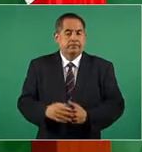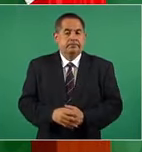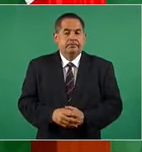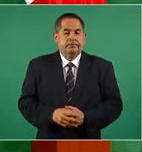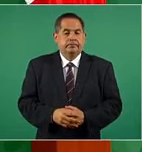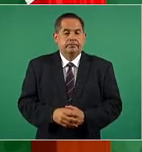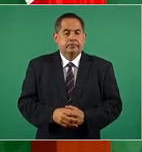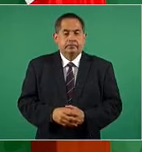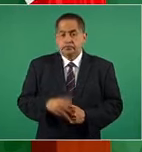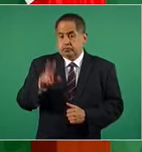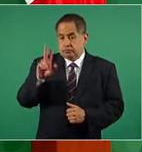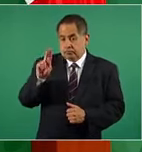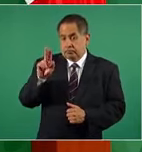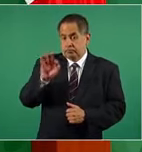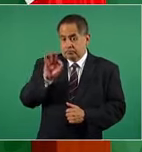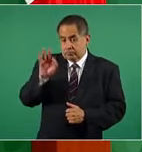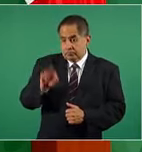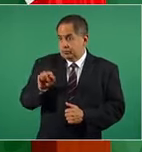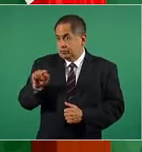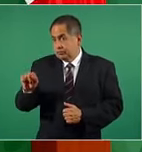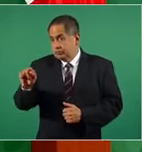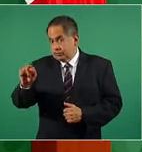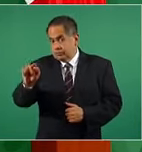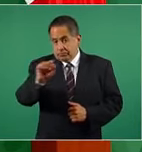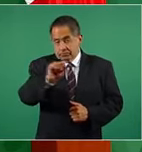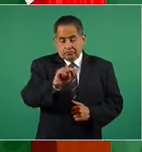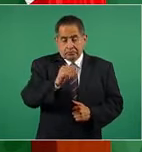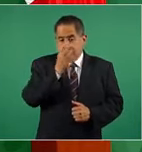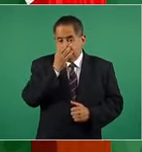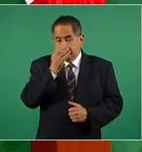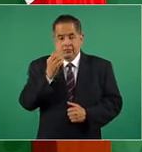El 80 por ciento de los municipios de México.